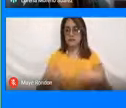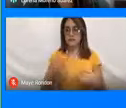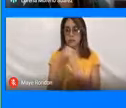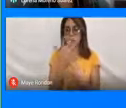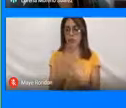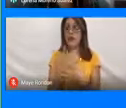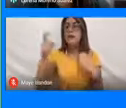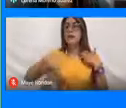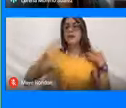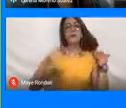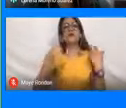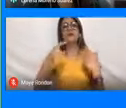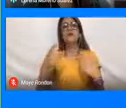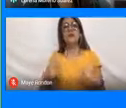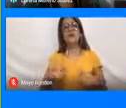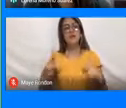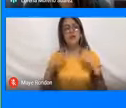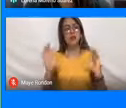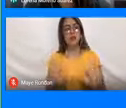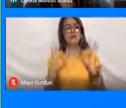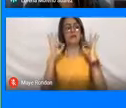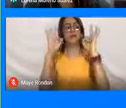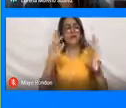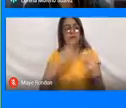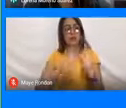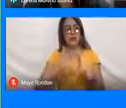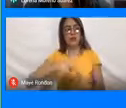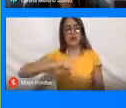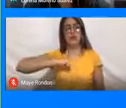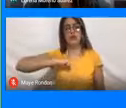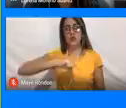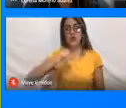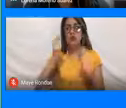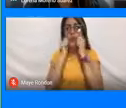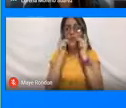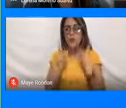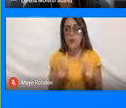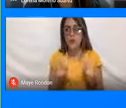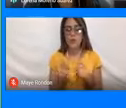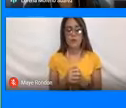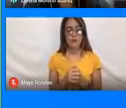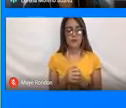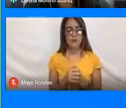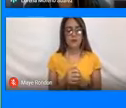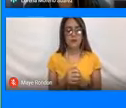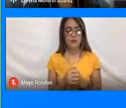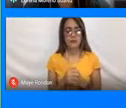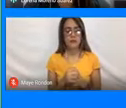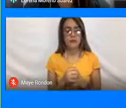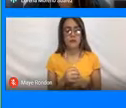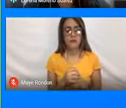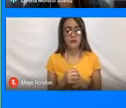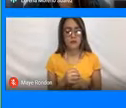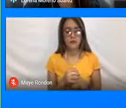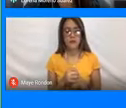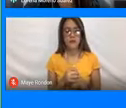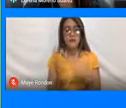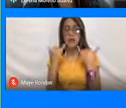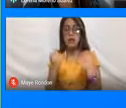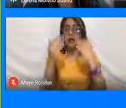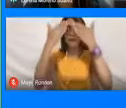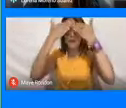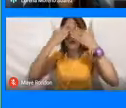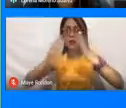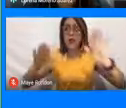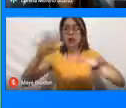para la vida digna, el goce pleno de los derechos humanos, y la convivencia democrática en un ambiente